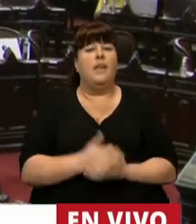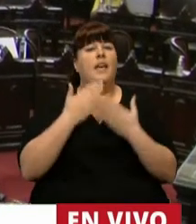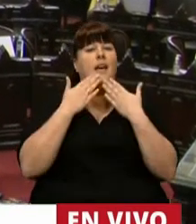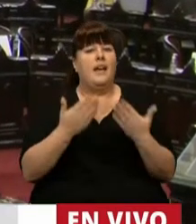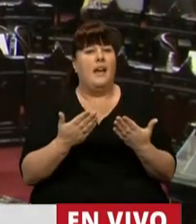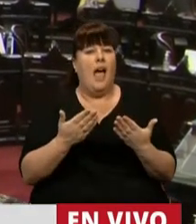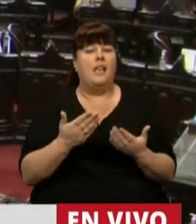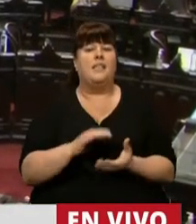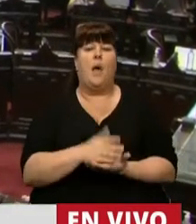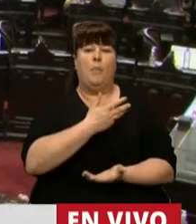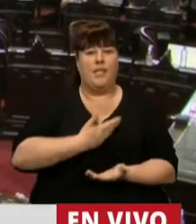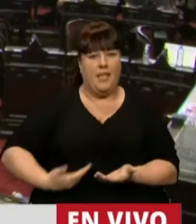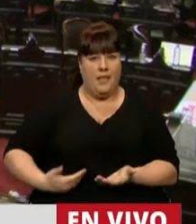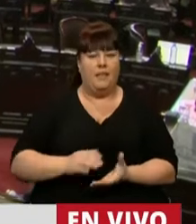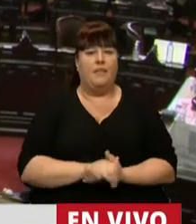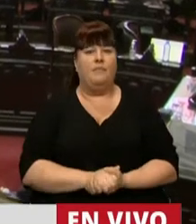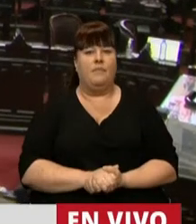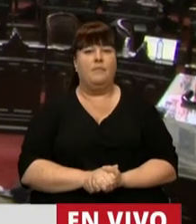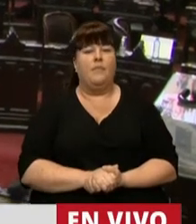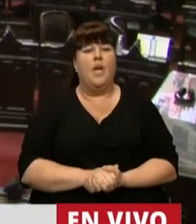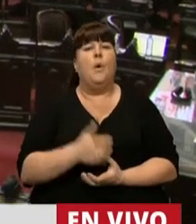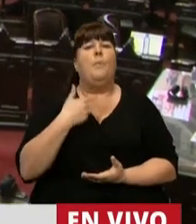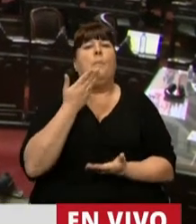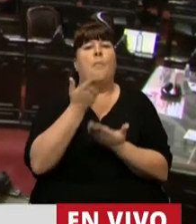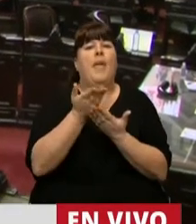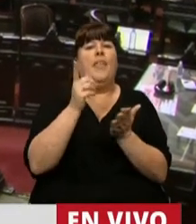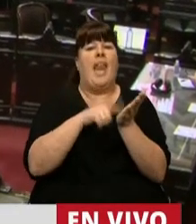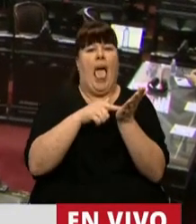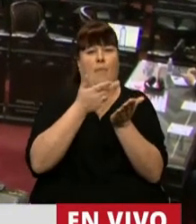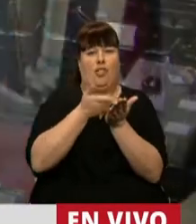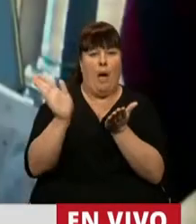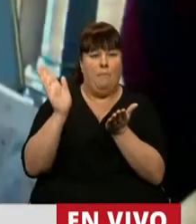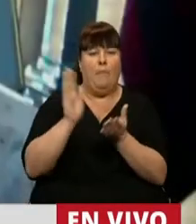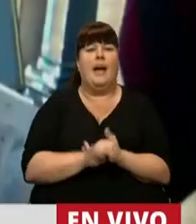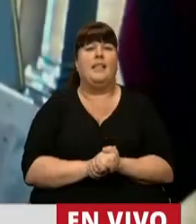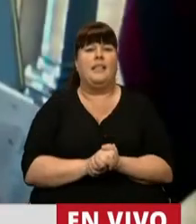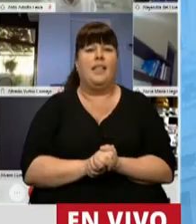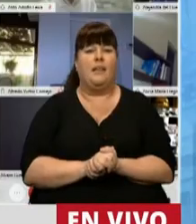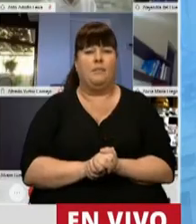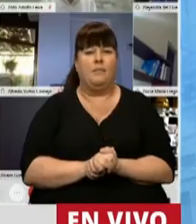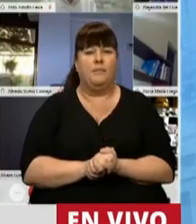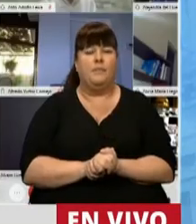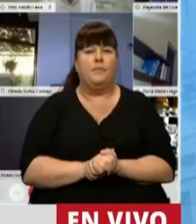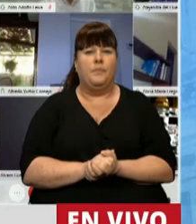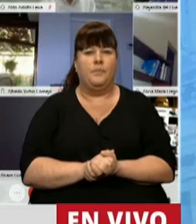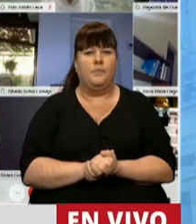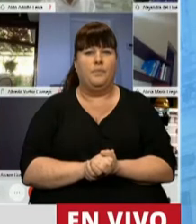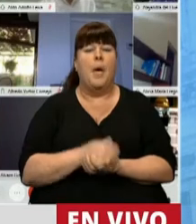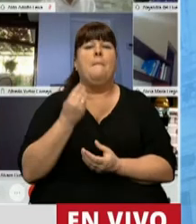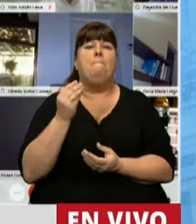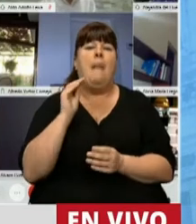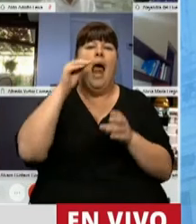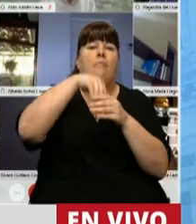Gracias, señor presidente. Quiero pedir el apartamento del reglamento para